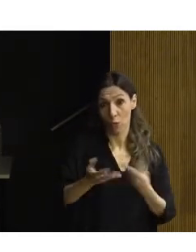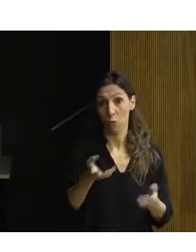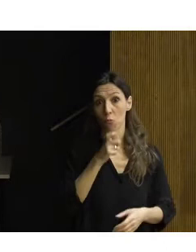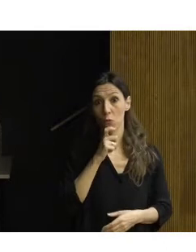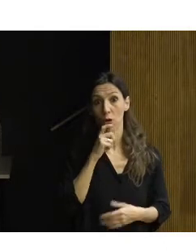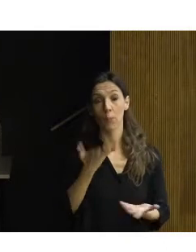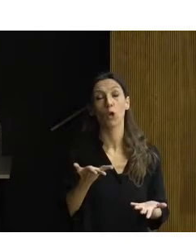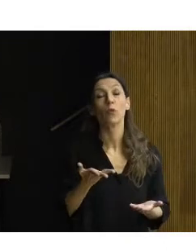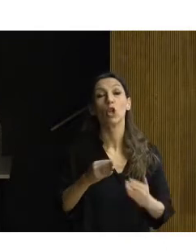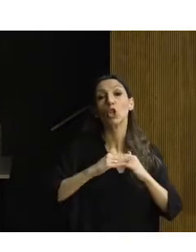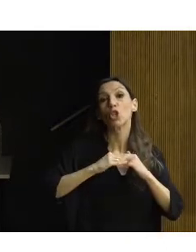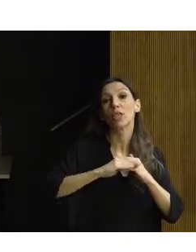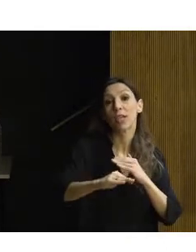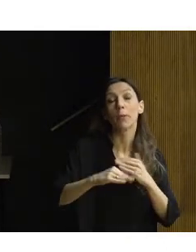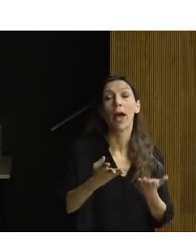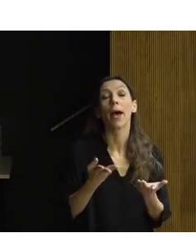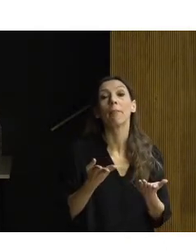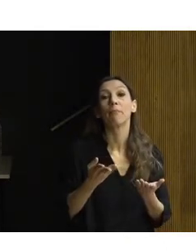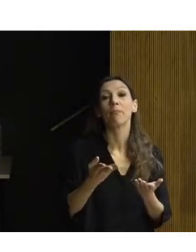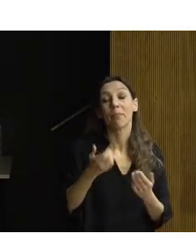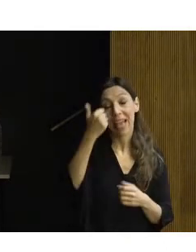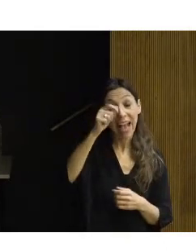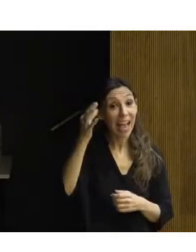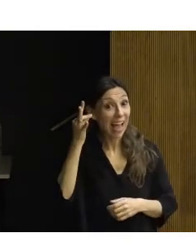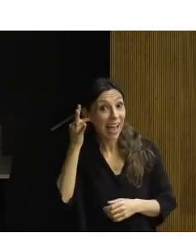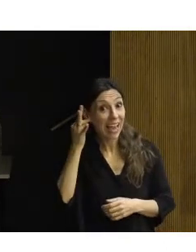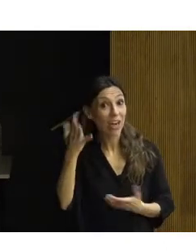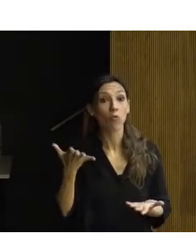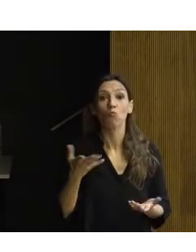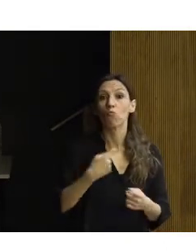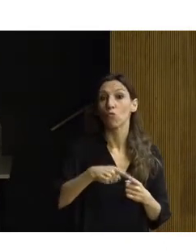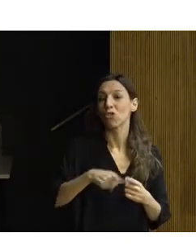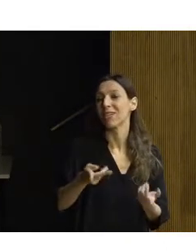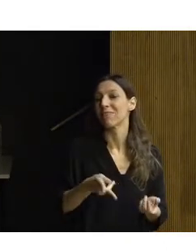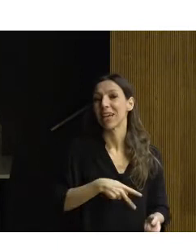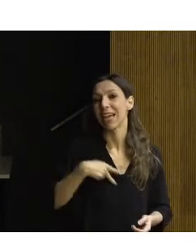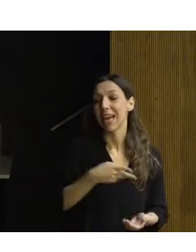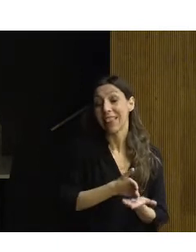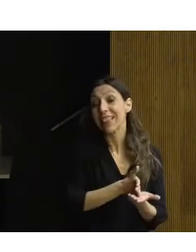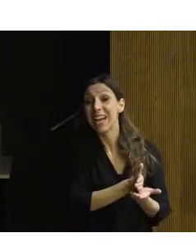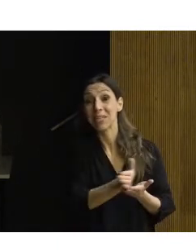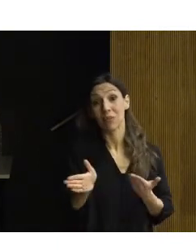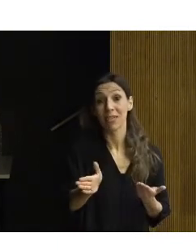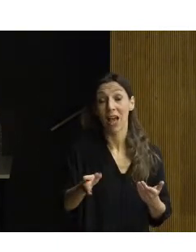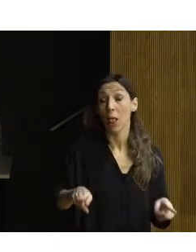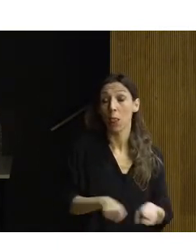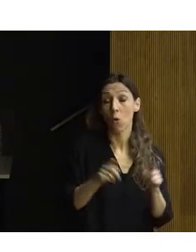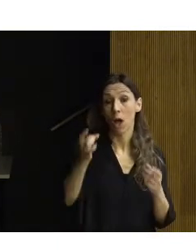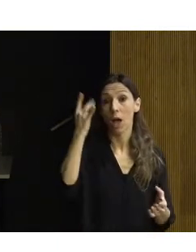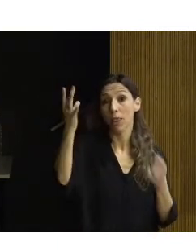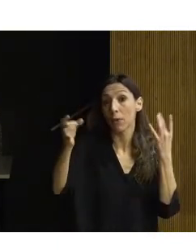la sostenibilidad, como la perspectiva de género, como tantas cosas que son completamente transversales a cualquier actividad y a cualquier